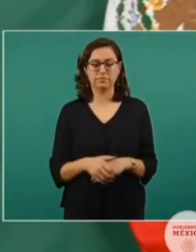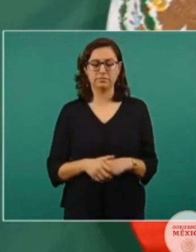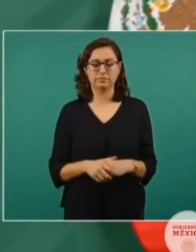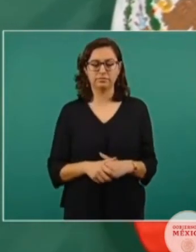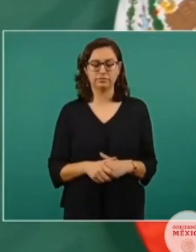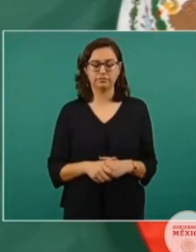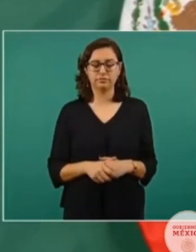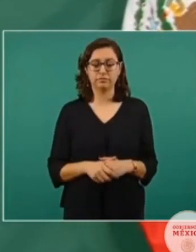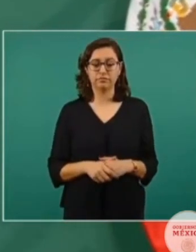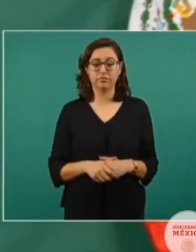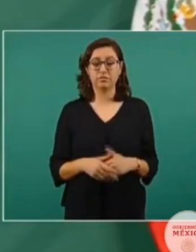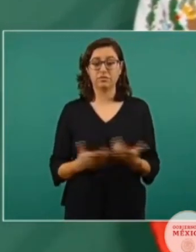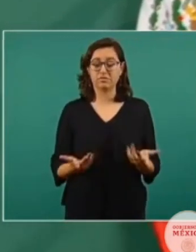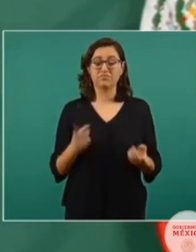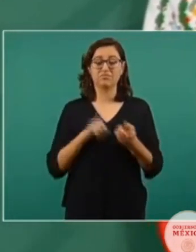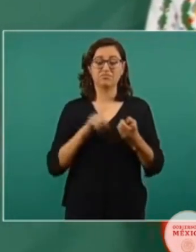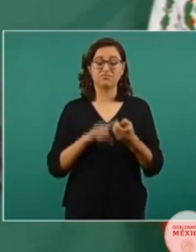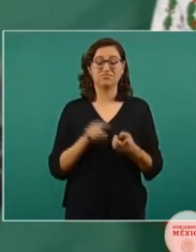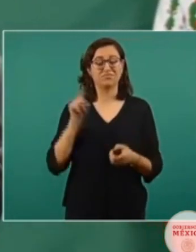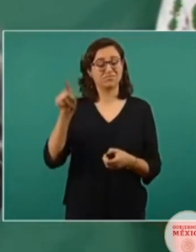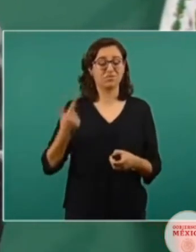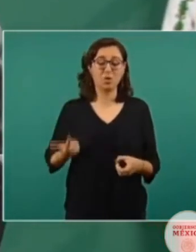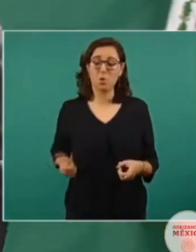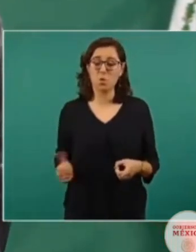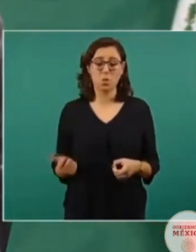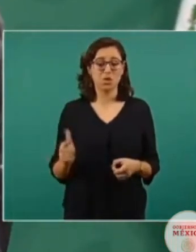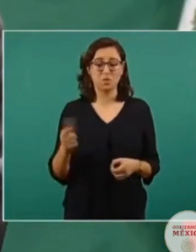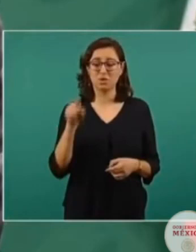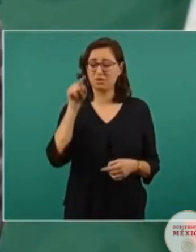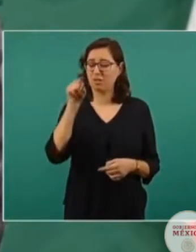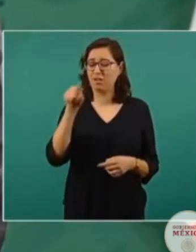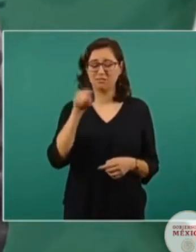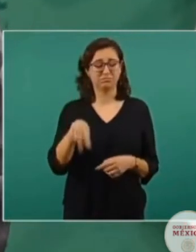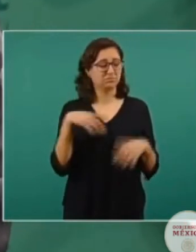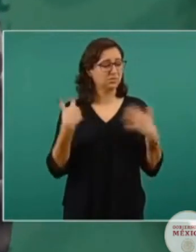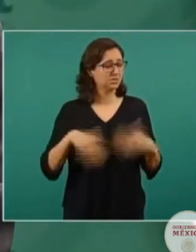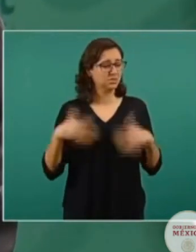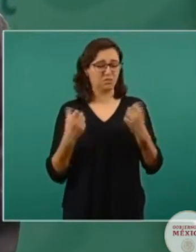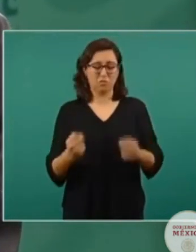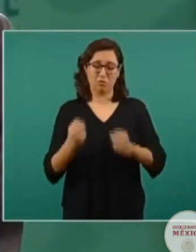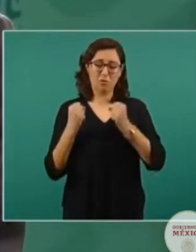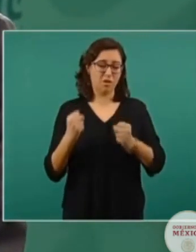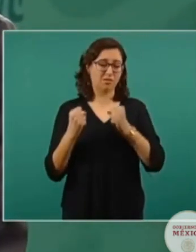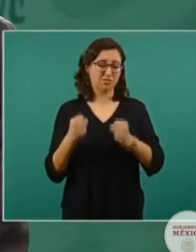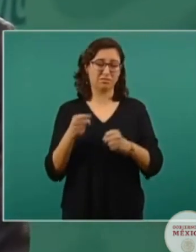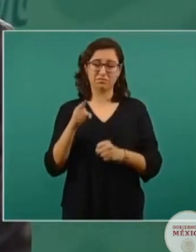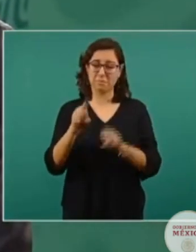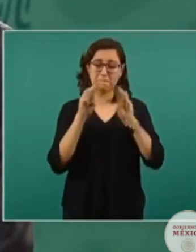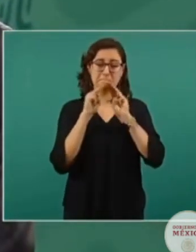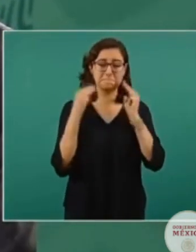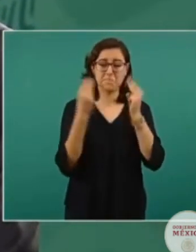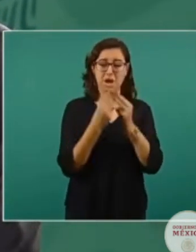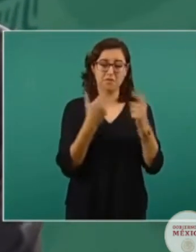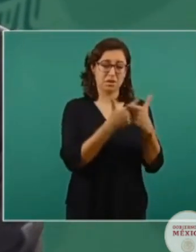Esto se da en Guanajuato, donde hay mucha confrontación, lamentablemente, entre